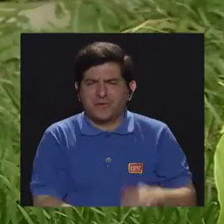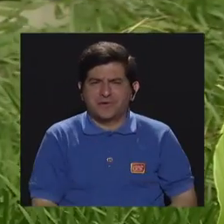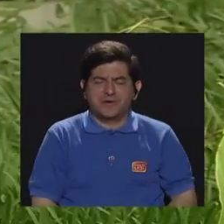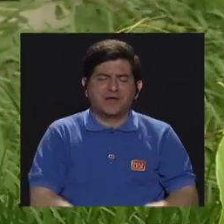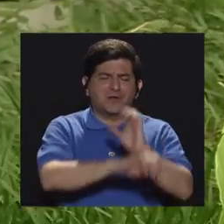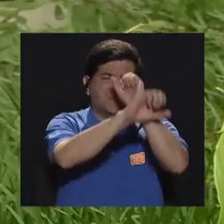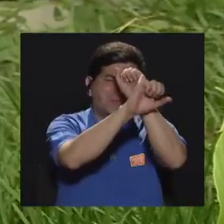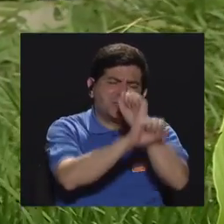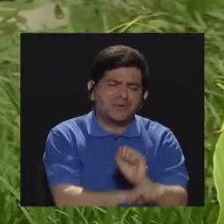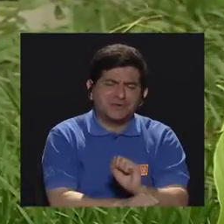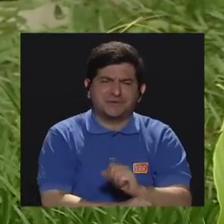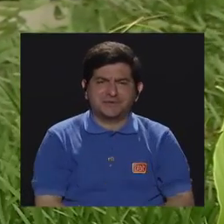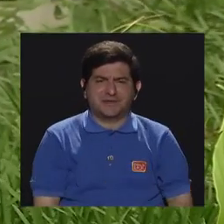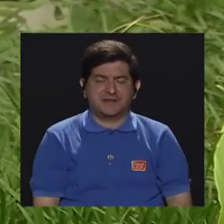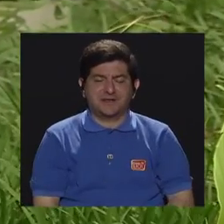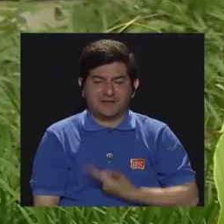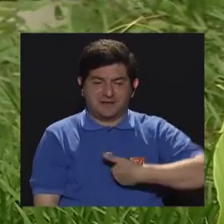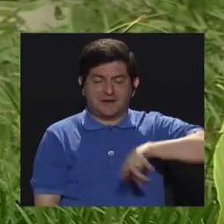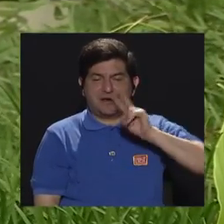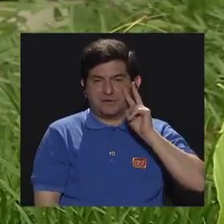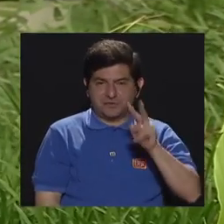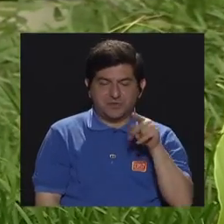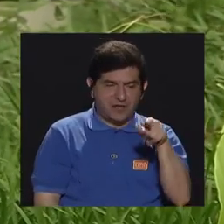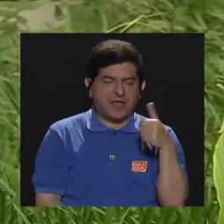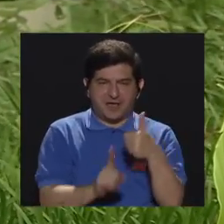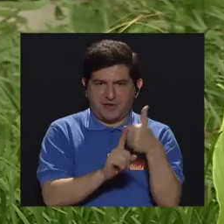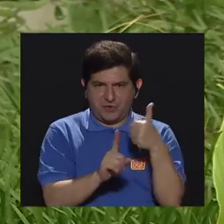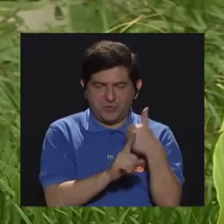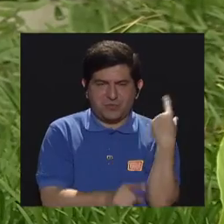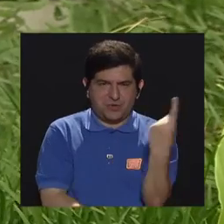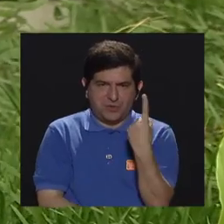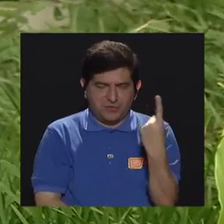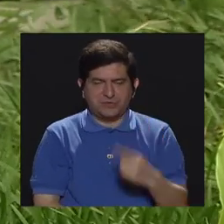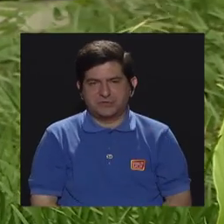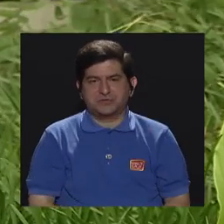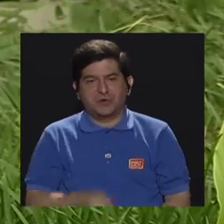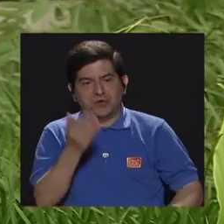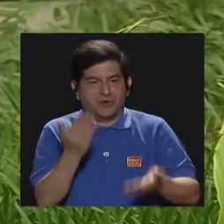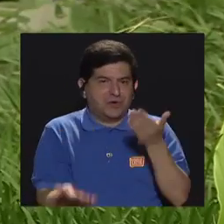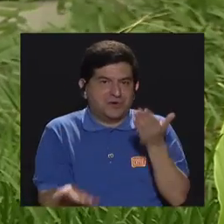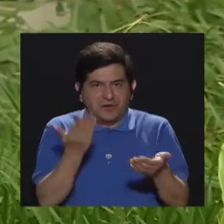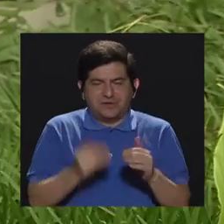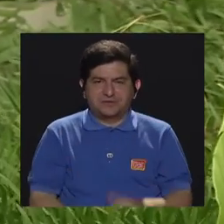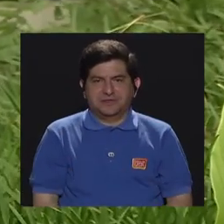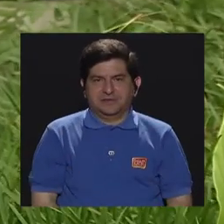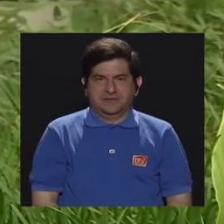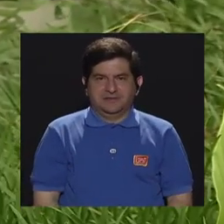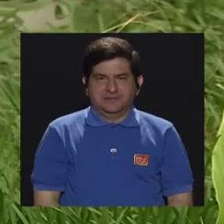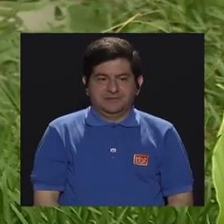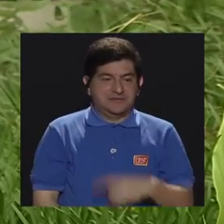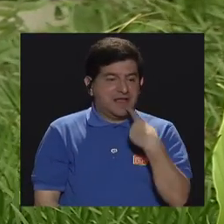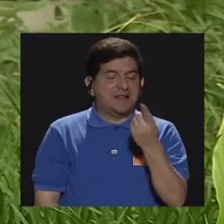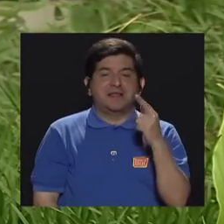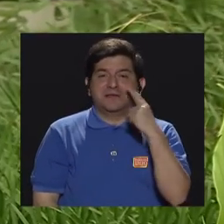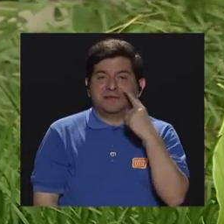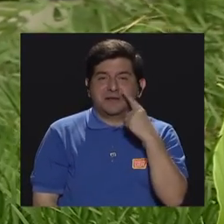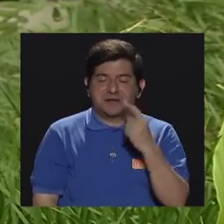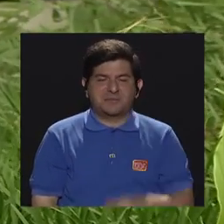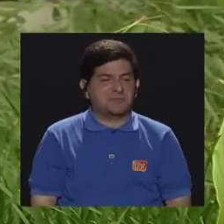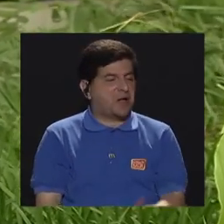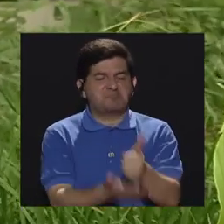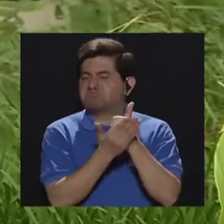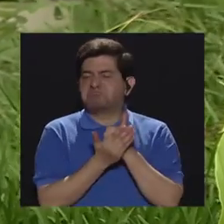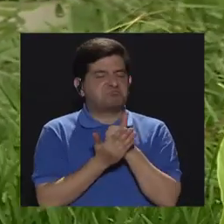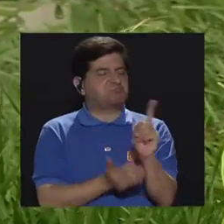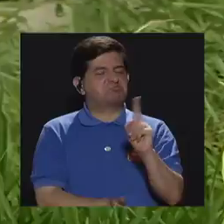cultura, esa rutina, vamos a ir viendo que ellos mismos solitos van dejando, digamos, ya entonces le dicen al padre de familia que no